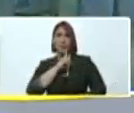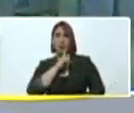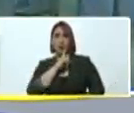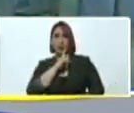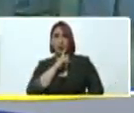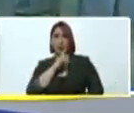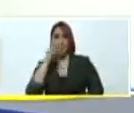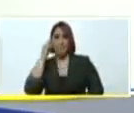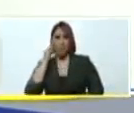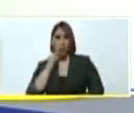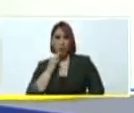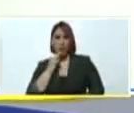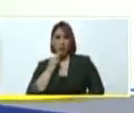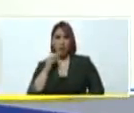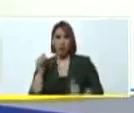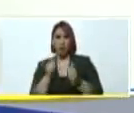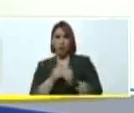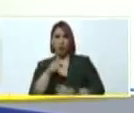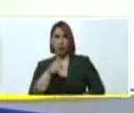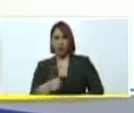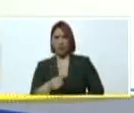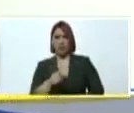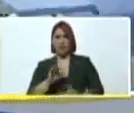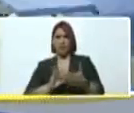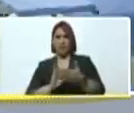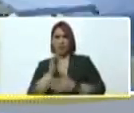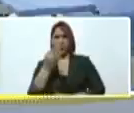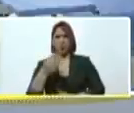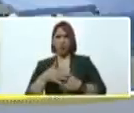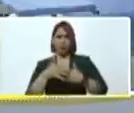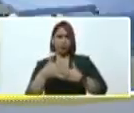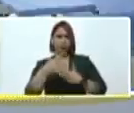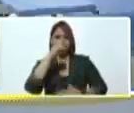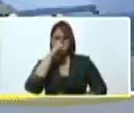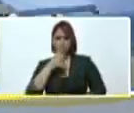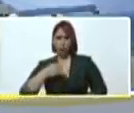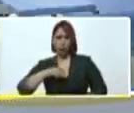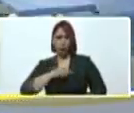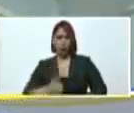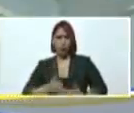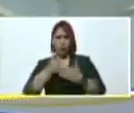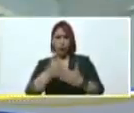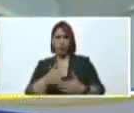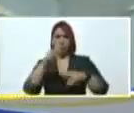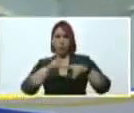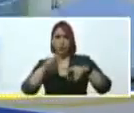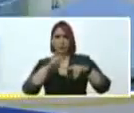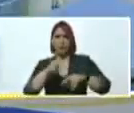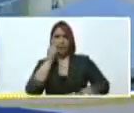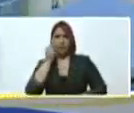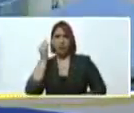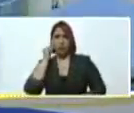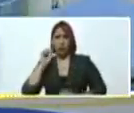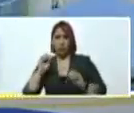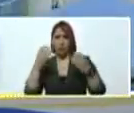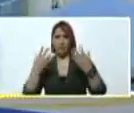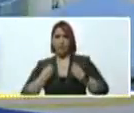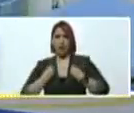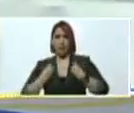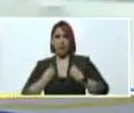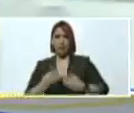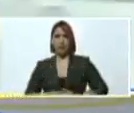y con esa fundación de ayuda humanitaria durante años ayudamos a niños, a niñas a salvar su vida